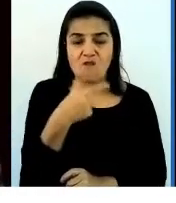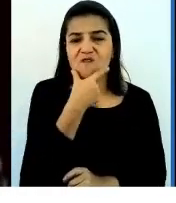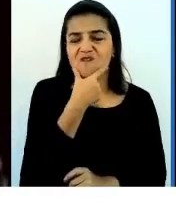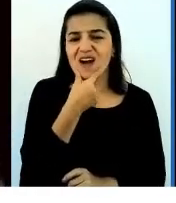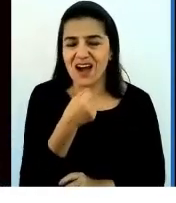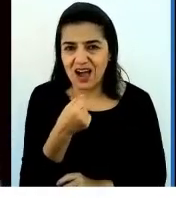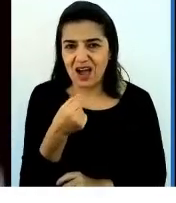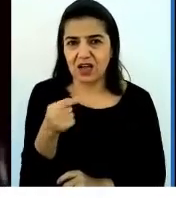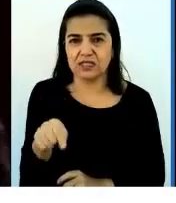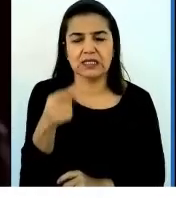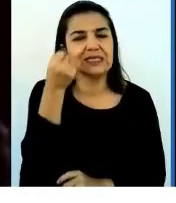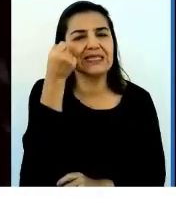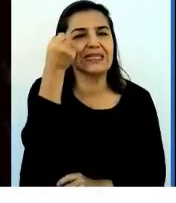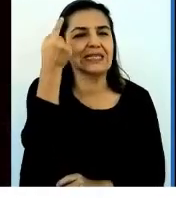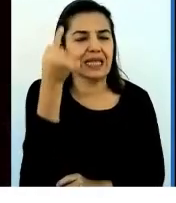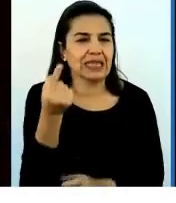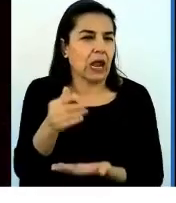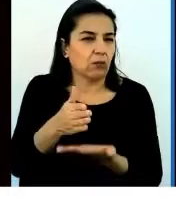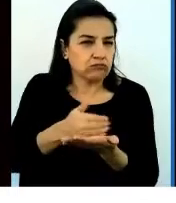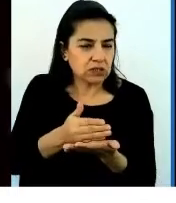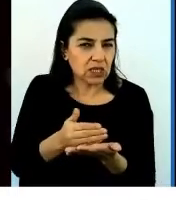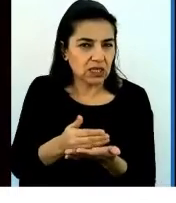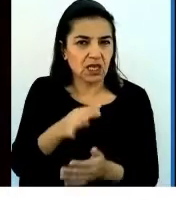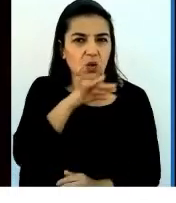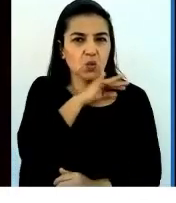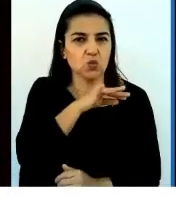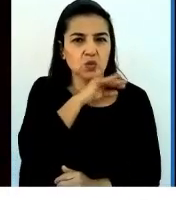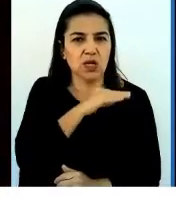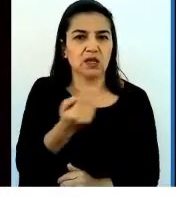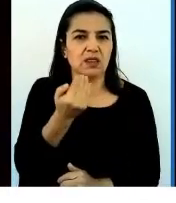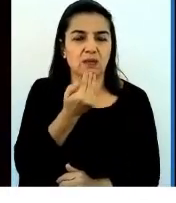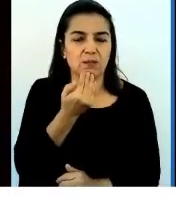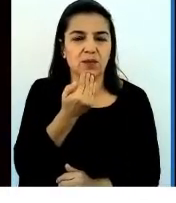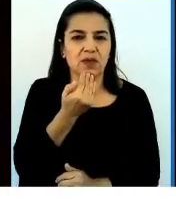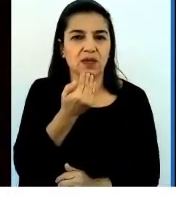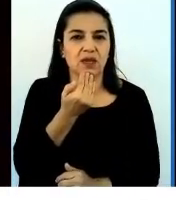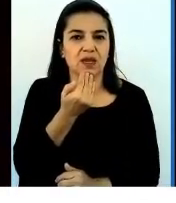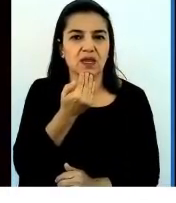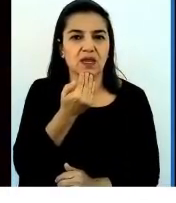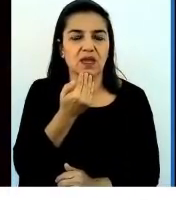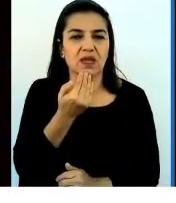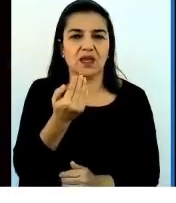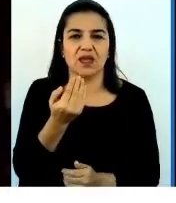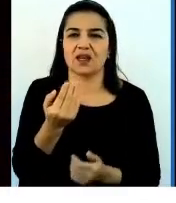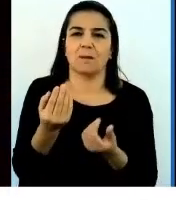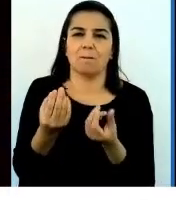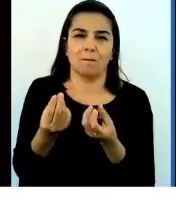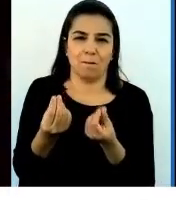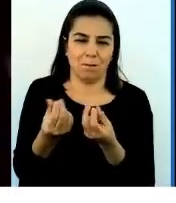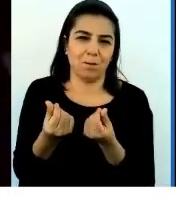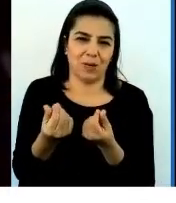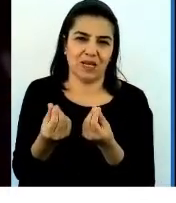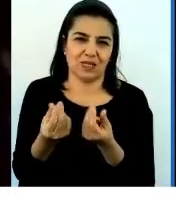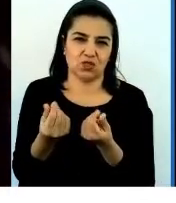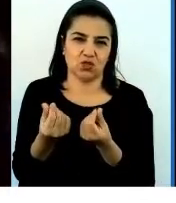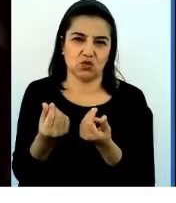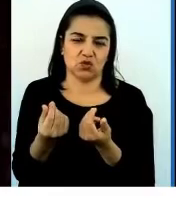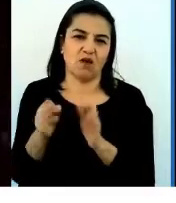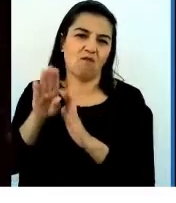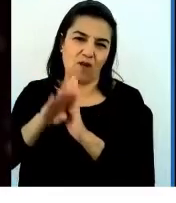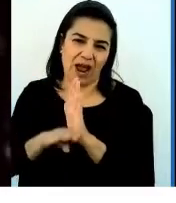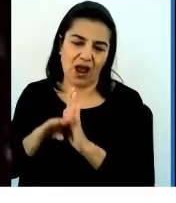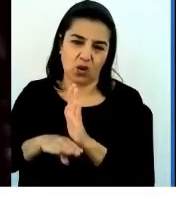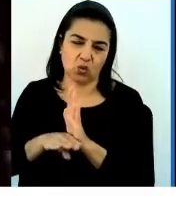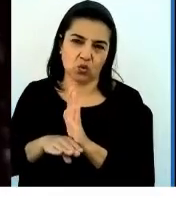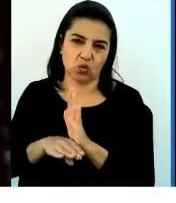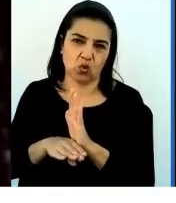entender, a utilizar, pero también que sea de precio mucho más bajo para lo